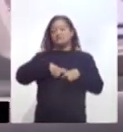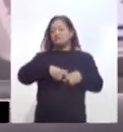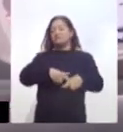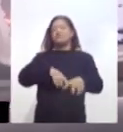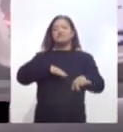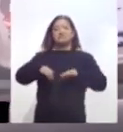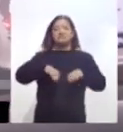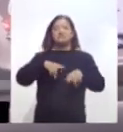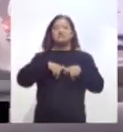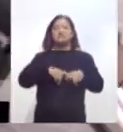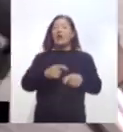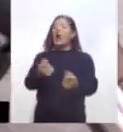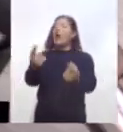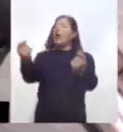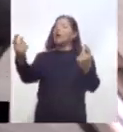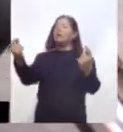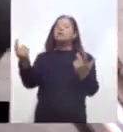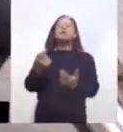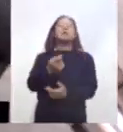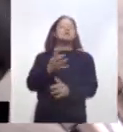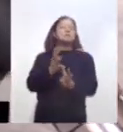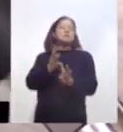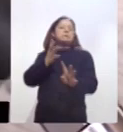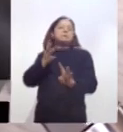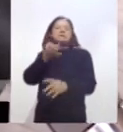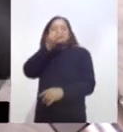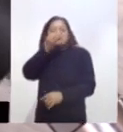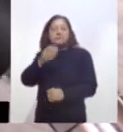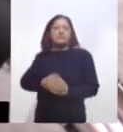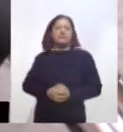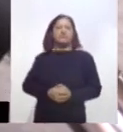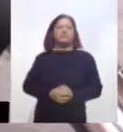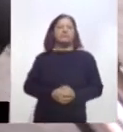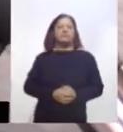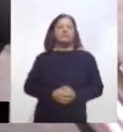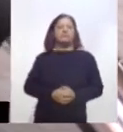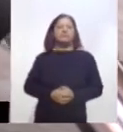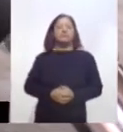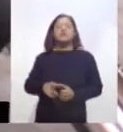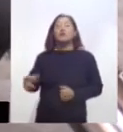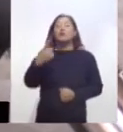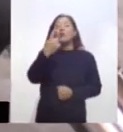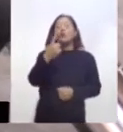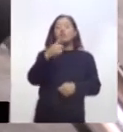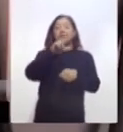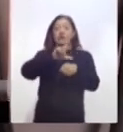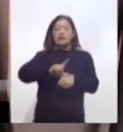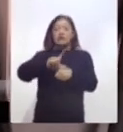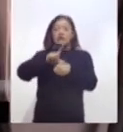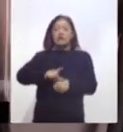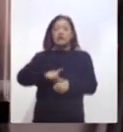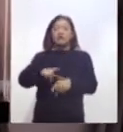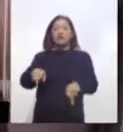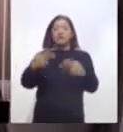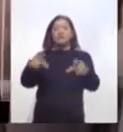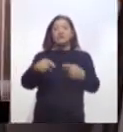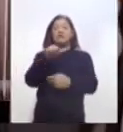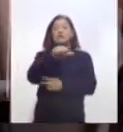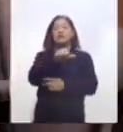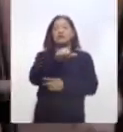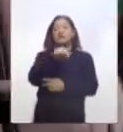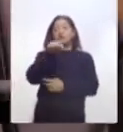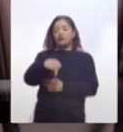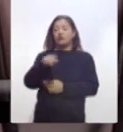lucen con poca gente, como la que se encuentra en Avenida Miramontes, en la que el litro de gasolina regular se venden 16